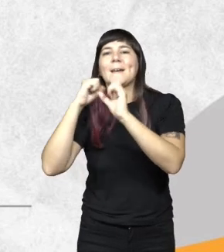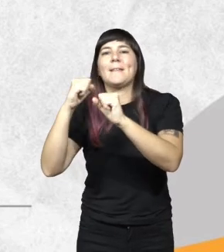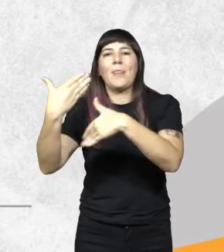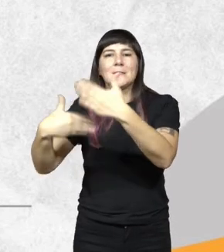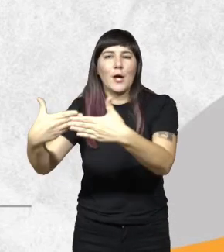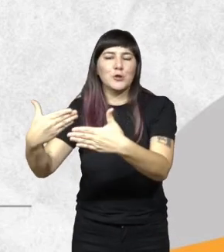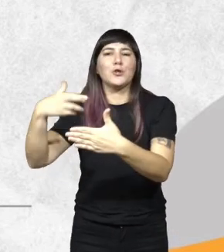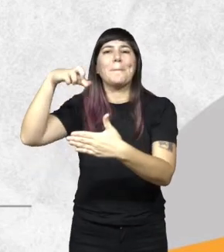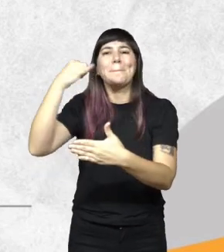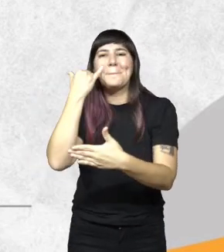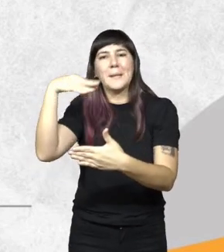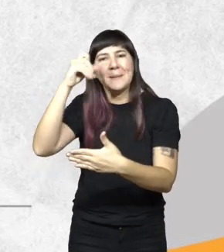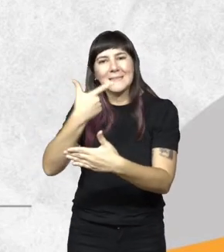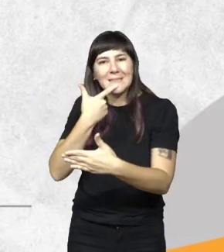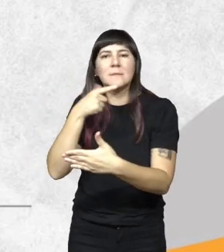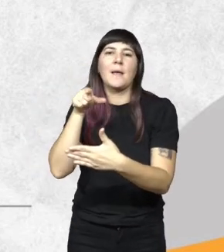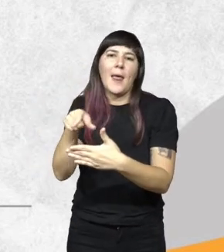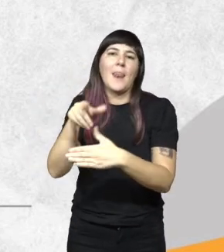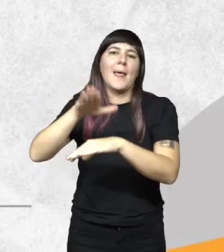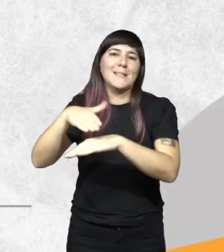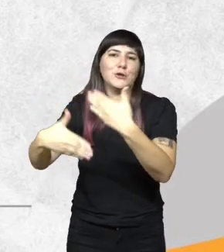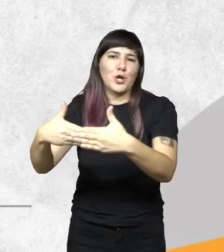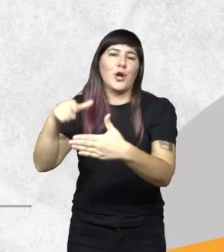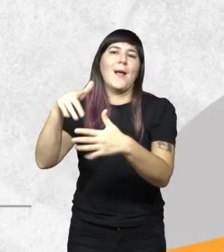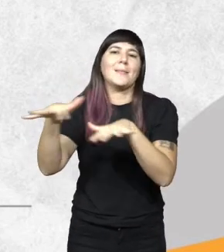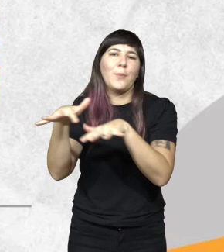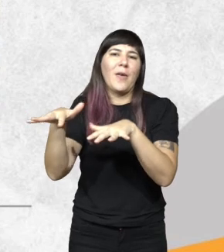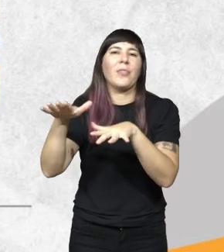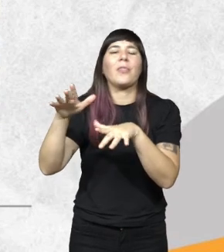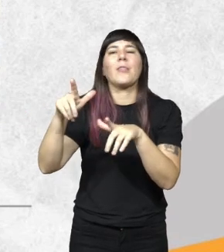Productivo y PYME, que es quien gestiona la actividad forestal industrial.